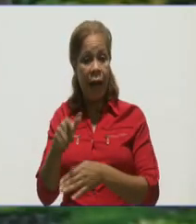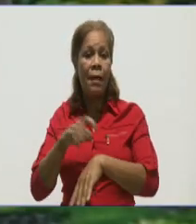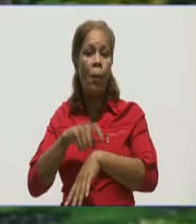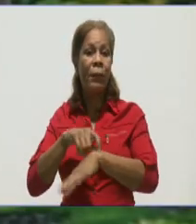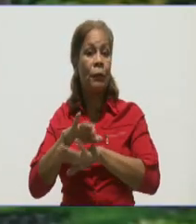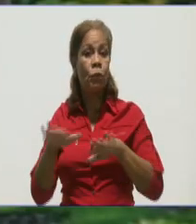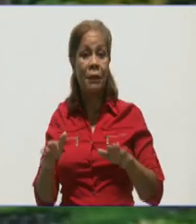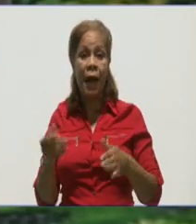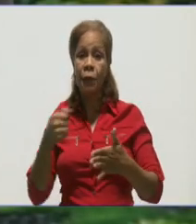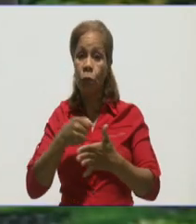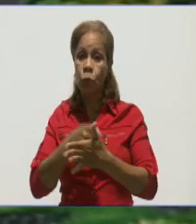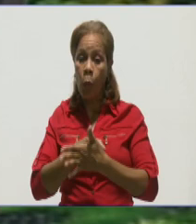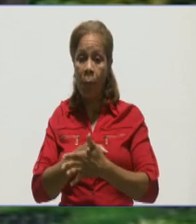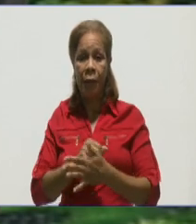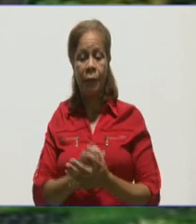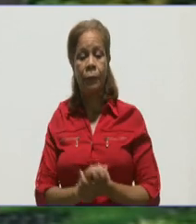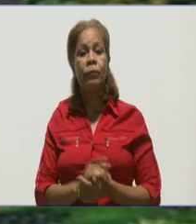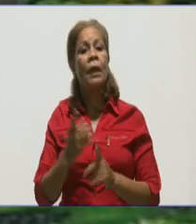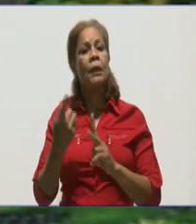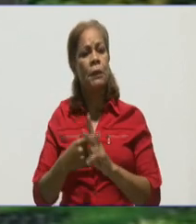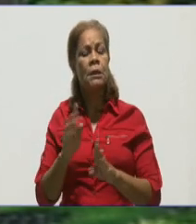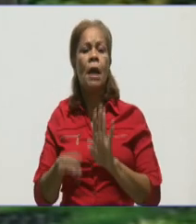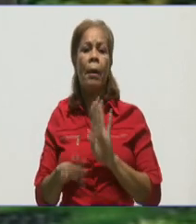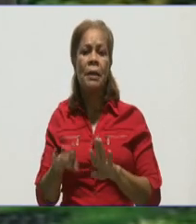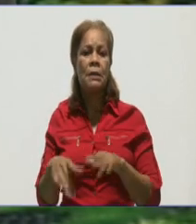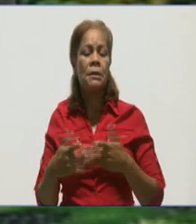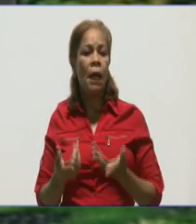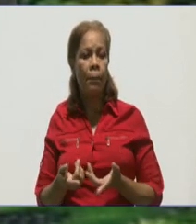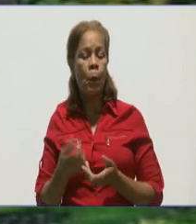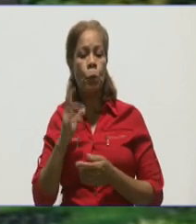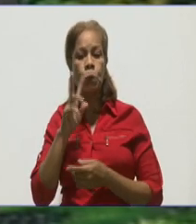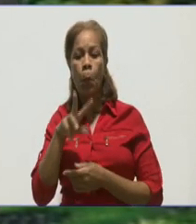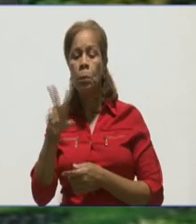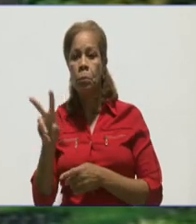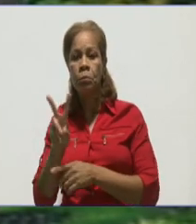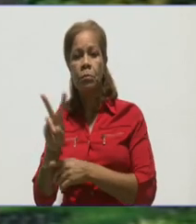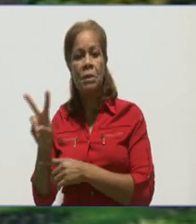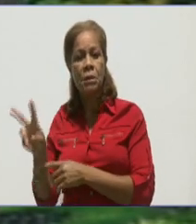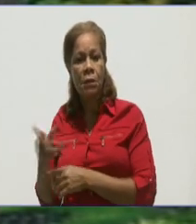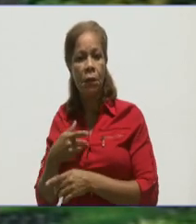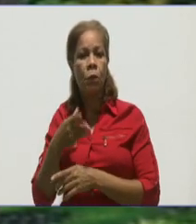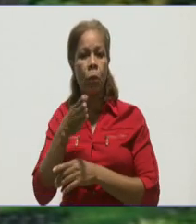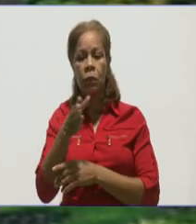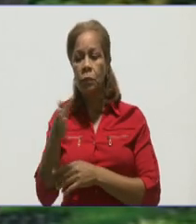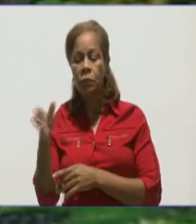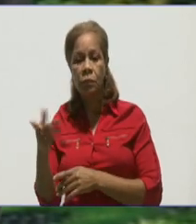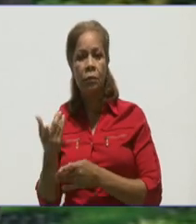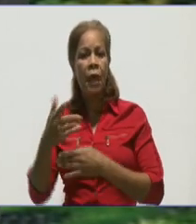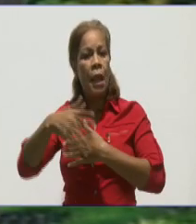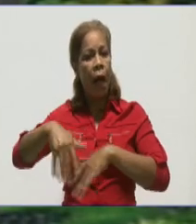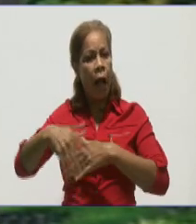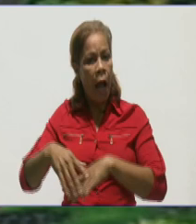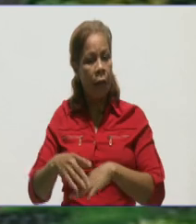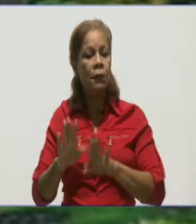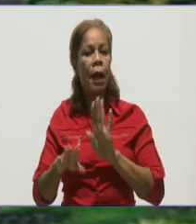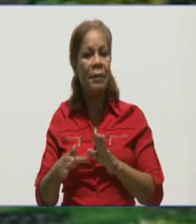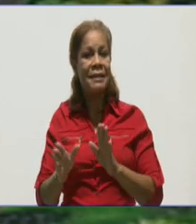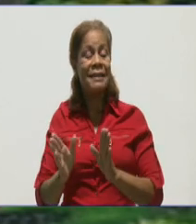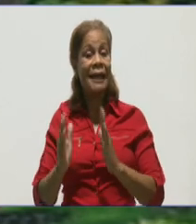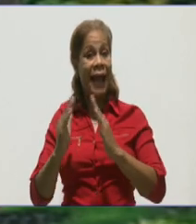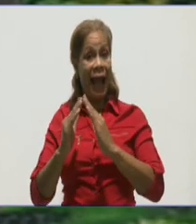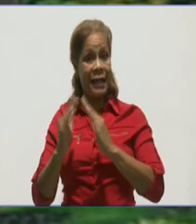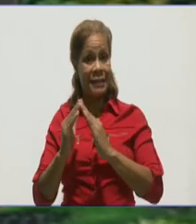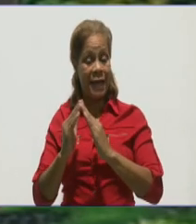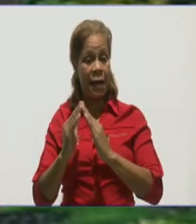y he visto para bien carteles que han puesto que si no es con un azobuco que no entren. Y yo pienso de que es bueno limitar el acceso de